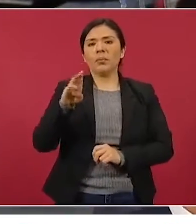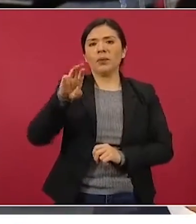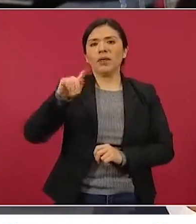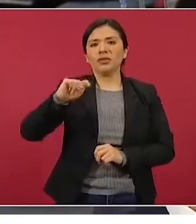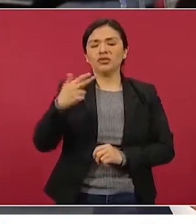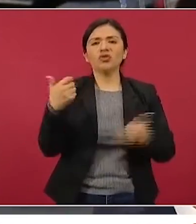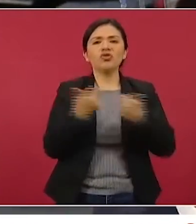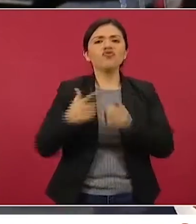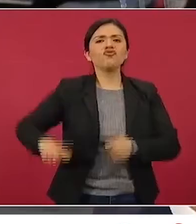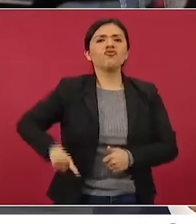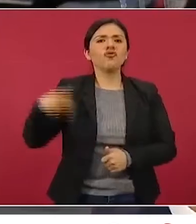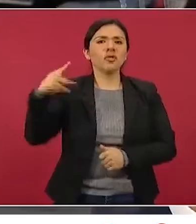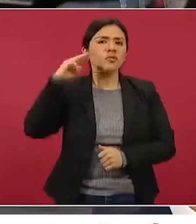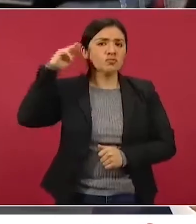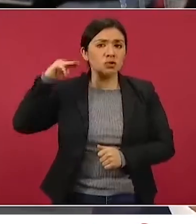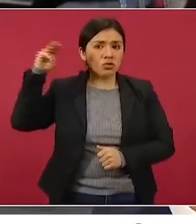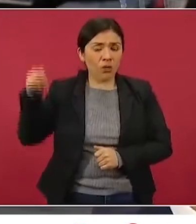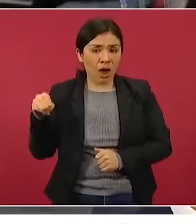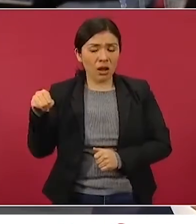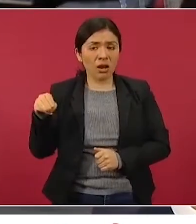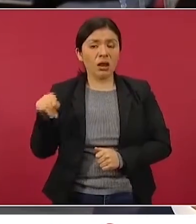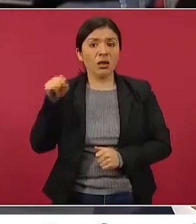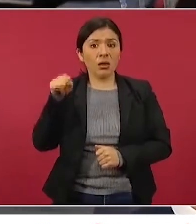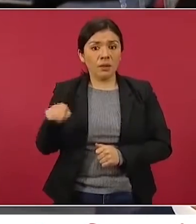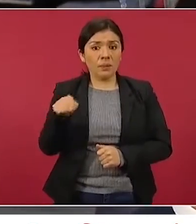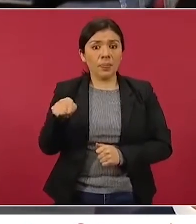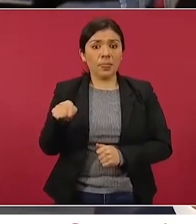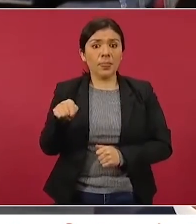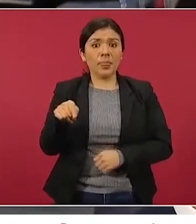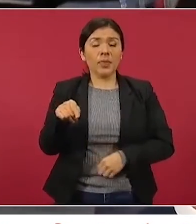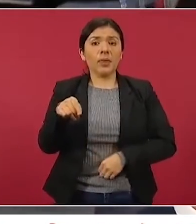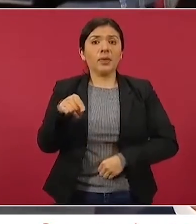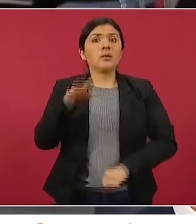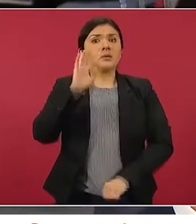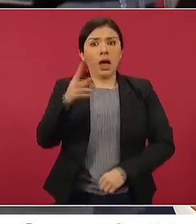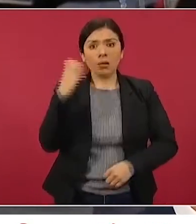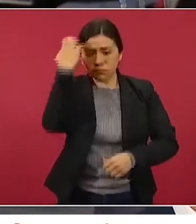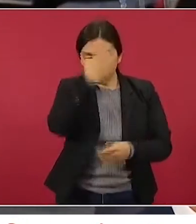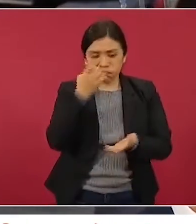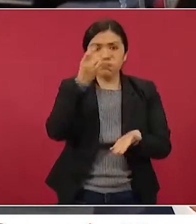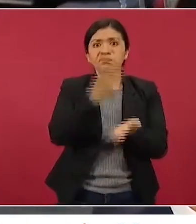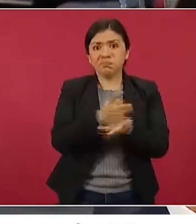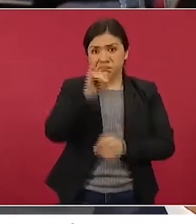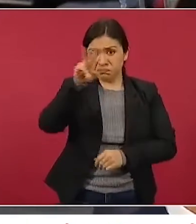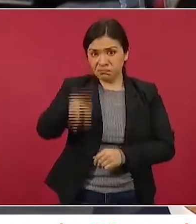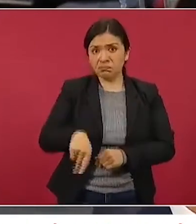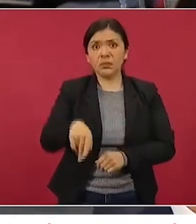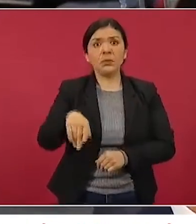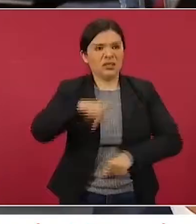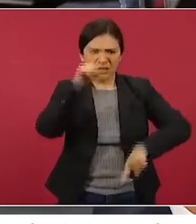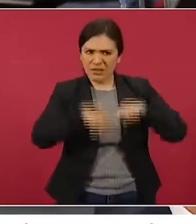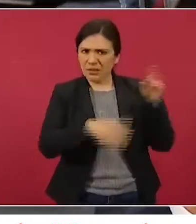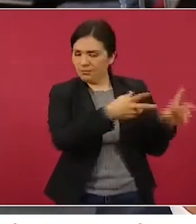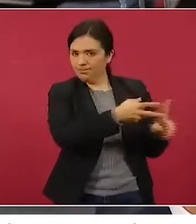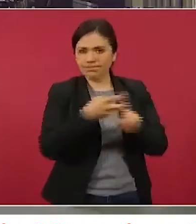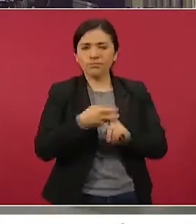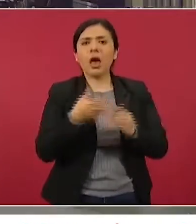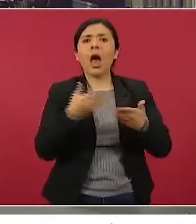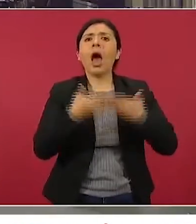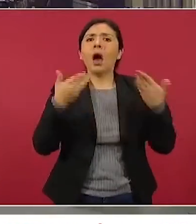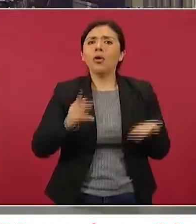gobierno de Michoacán, porque viene de Michoacán. Se le comprobó que sí estuvo, se lo retiraron y ahora lo